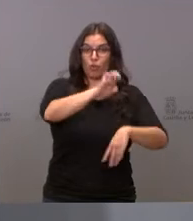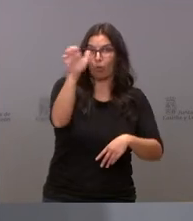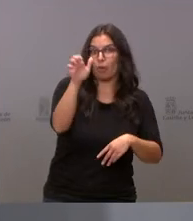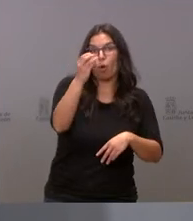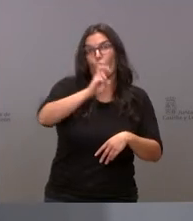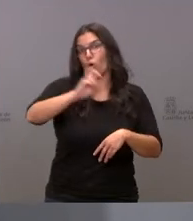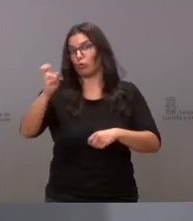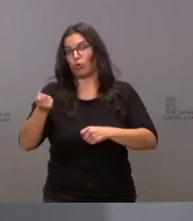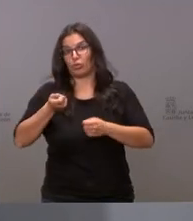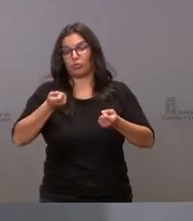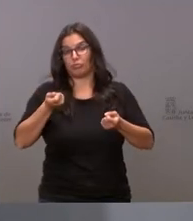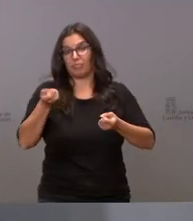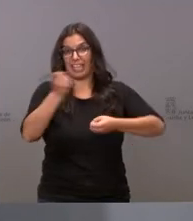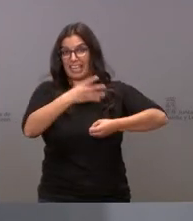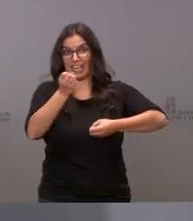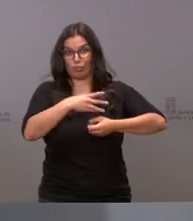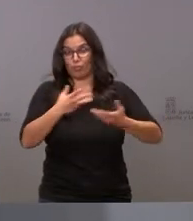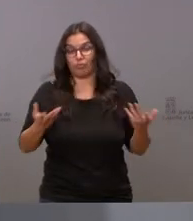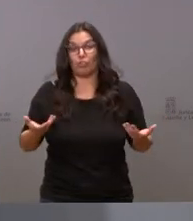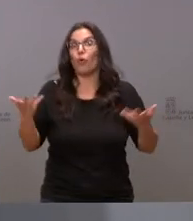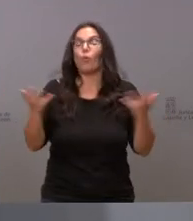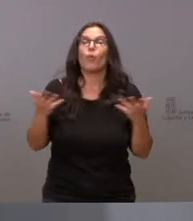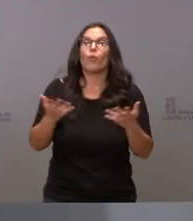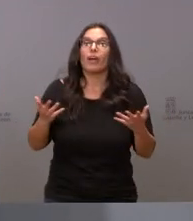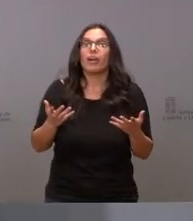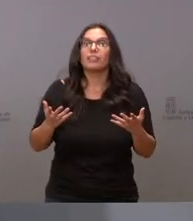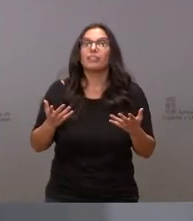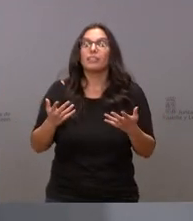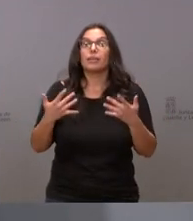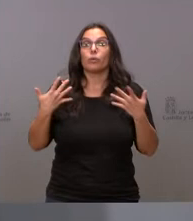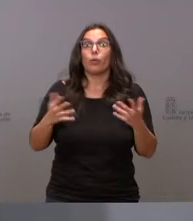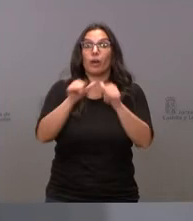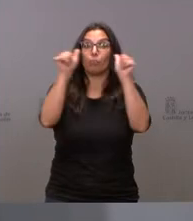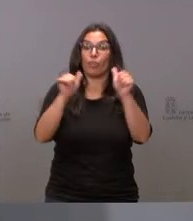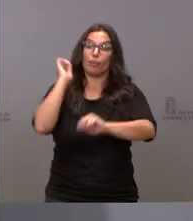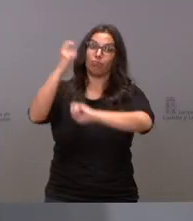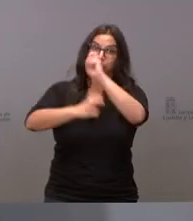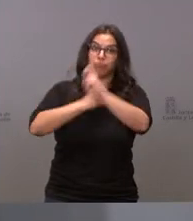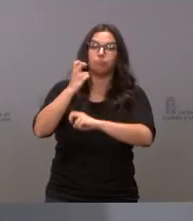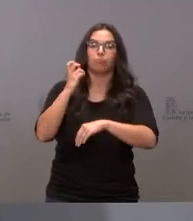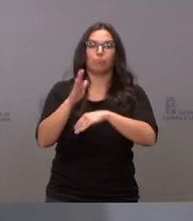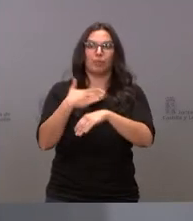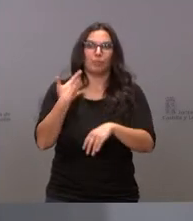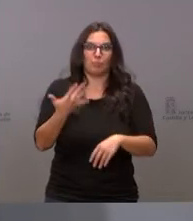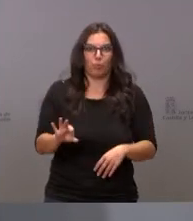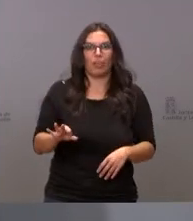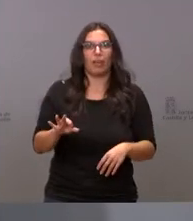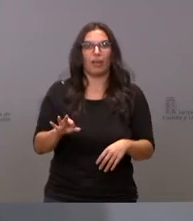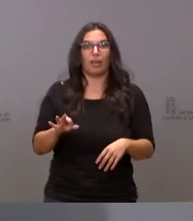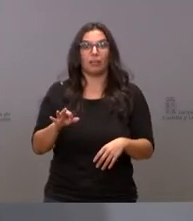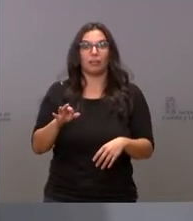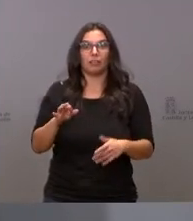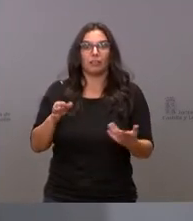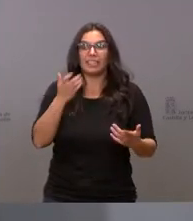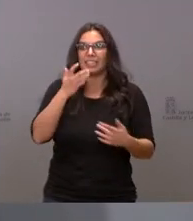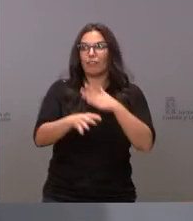ingresos por tanto lo que es urgente es reformar el modelo de tal manera que cuando esto no ocurra